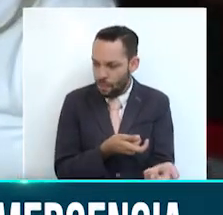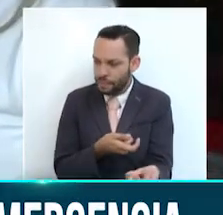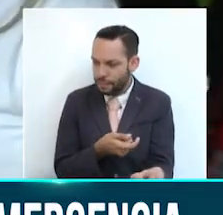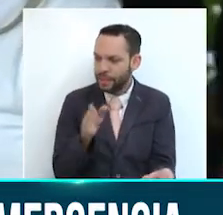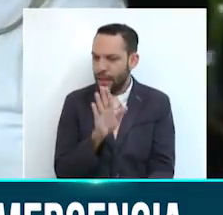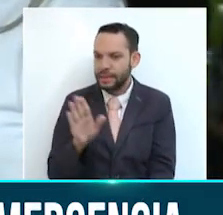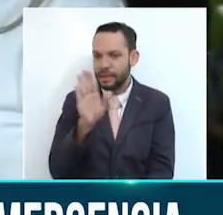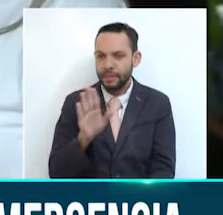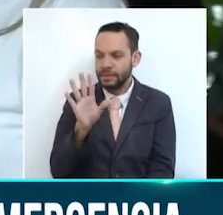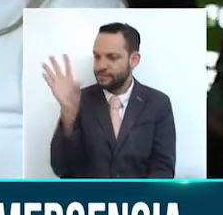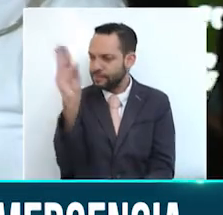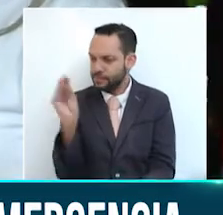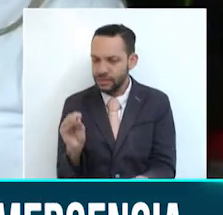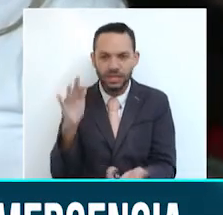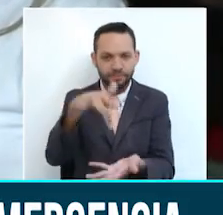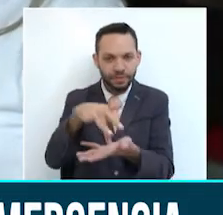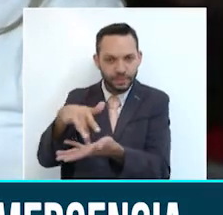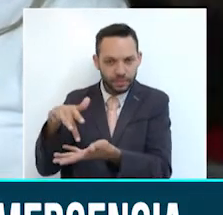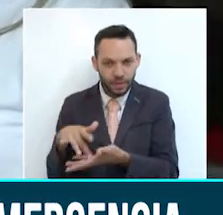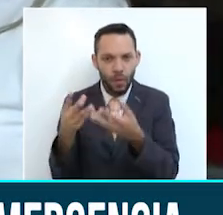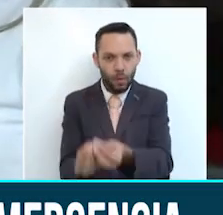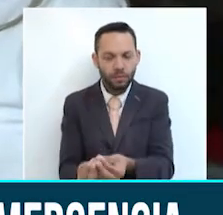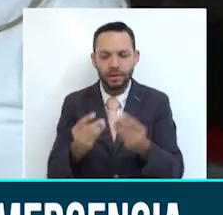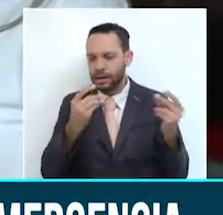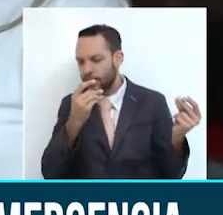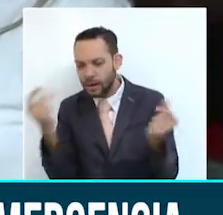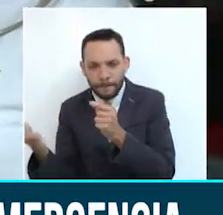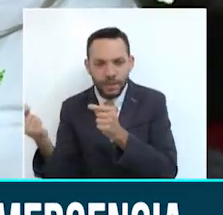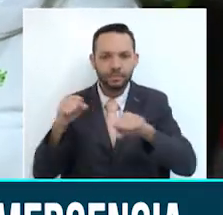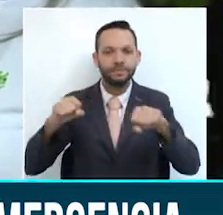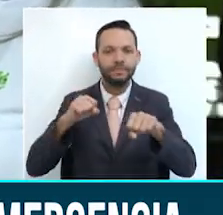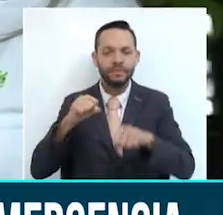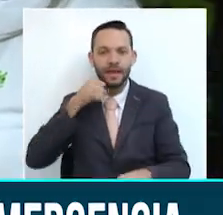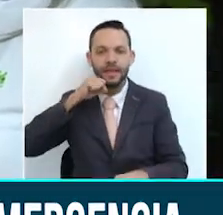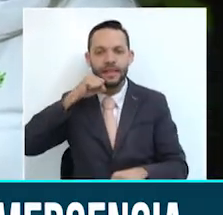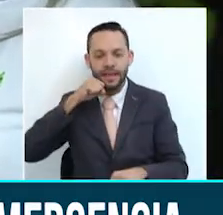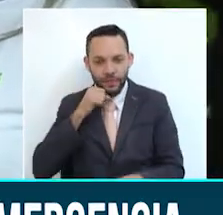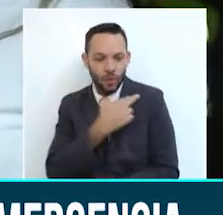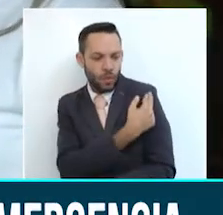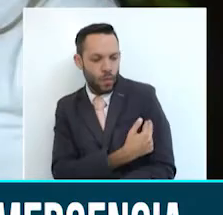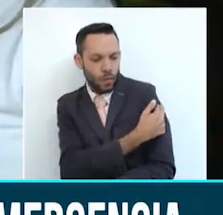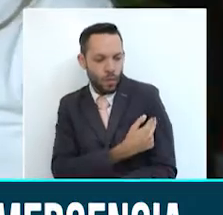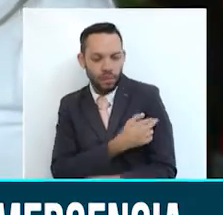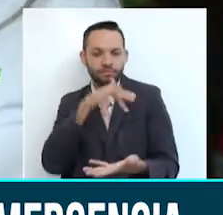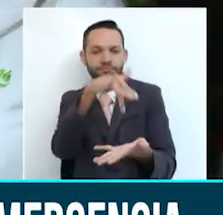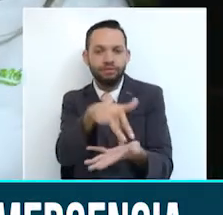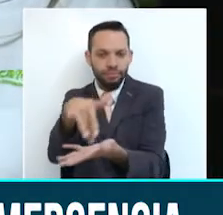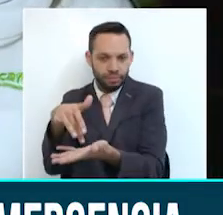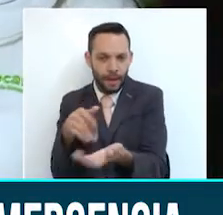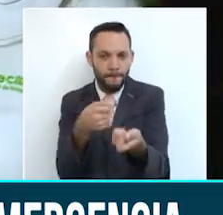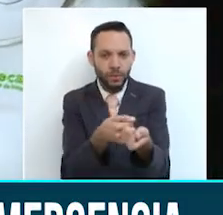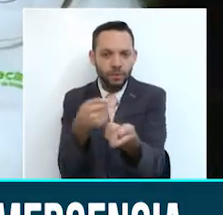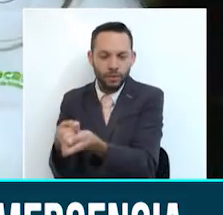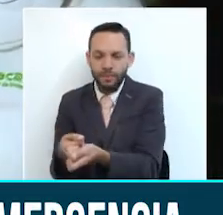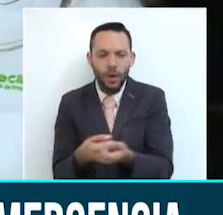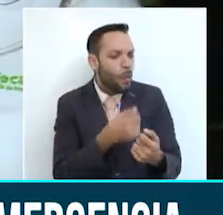apoyando este proceso y obviamente diferentes entidades de respuesta a emergencias como la Defensa Civil y la Cruz Roja están apoyando el proceso de detención. Finalmente favorece